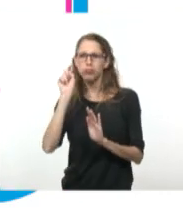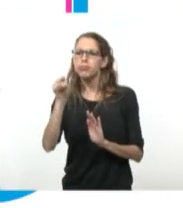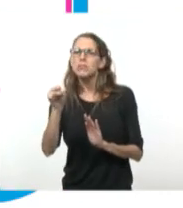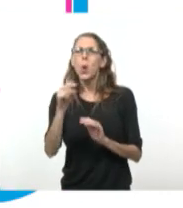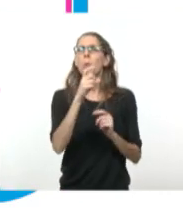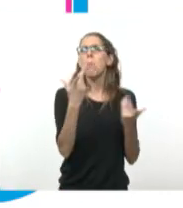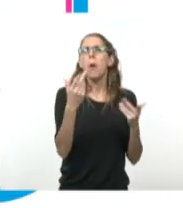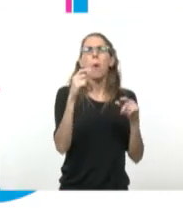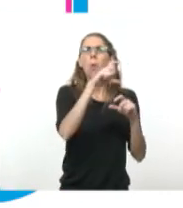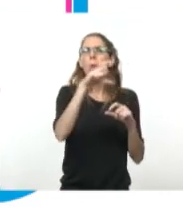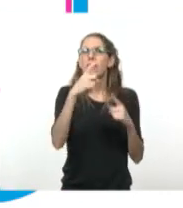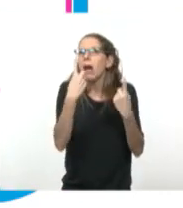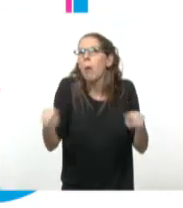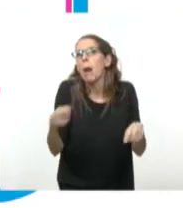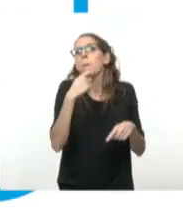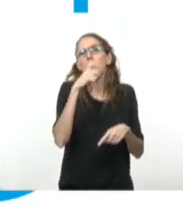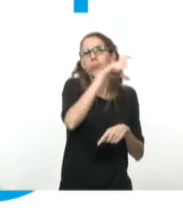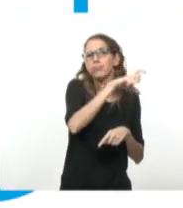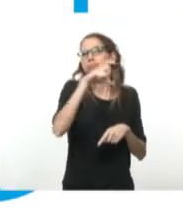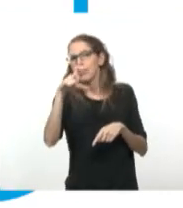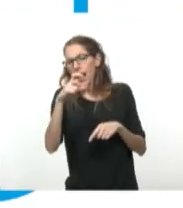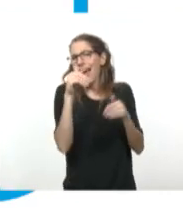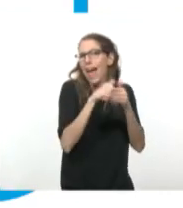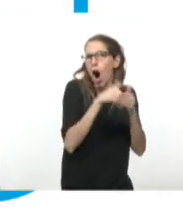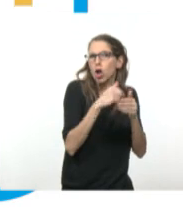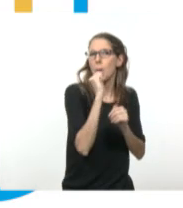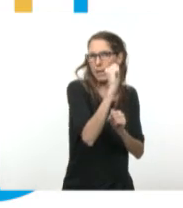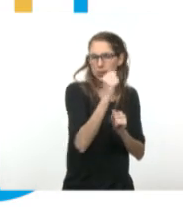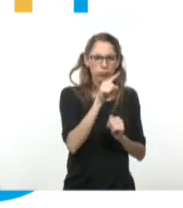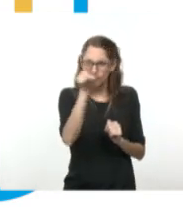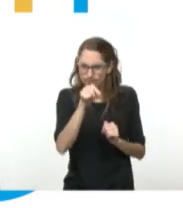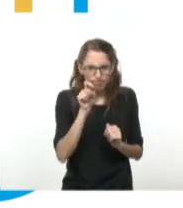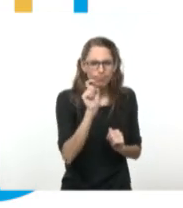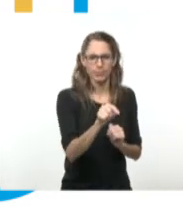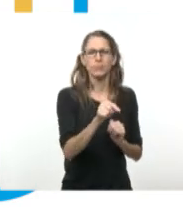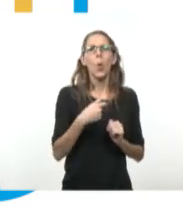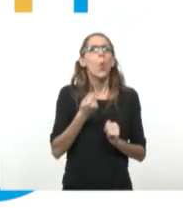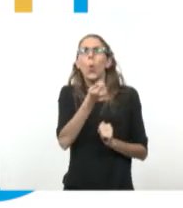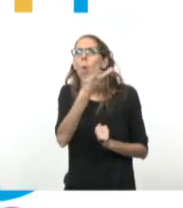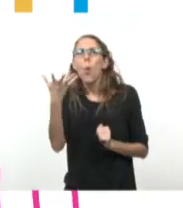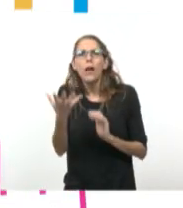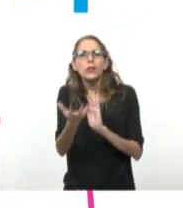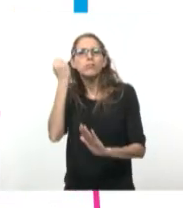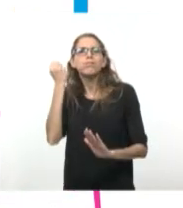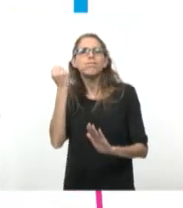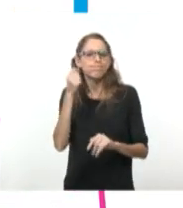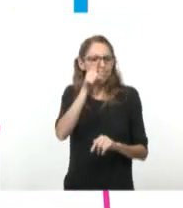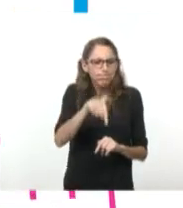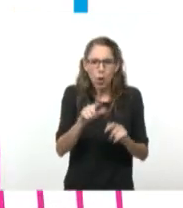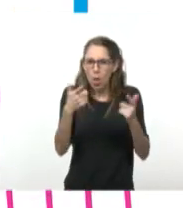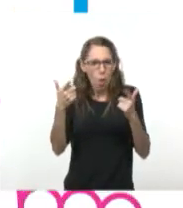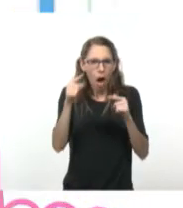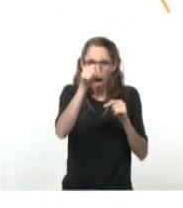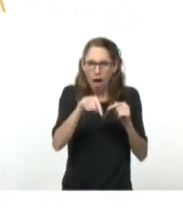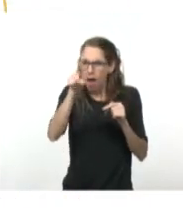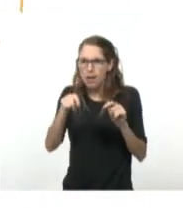por ejemplo, Caja de ahorro en pesos. Elegí el importe que deseas retirar. Si no está en la pantalla, marca Otro